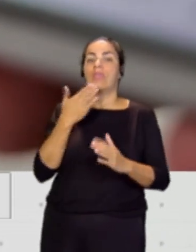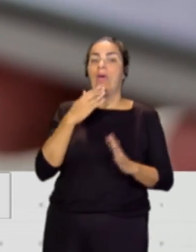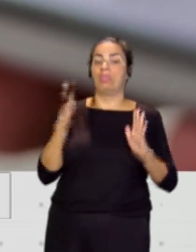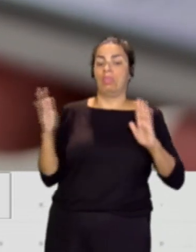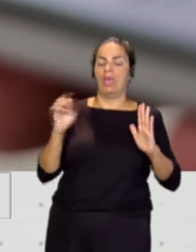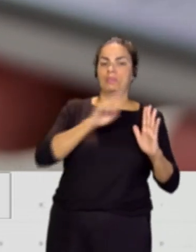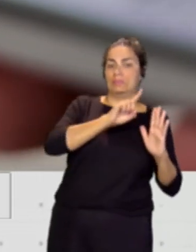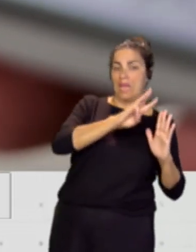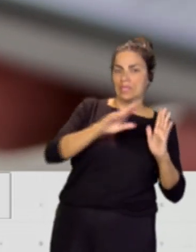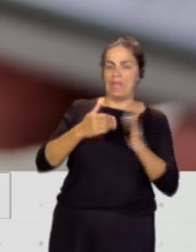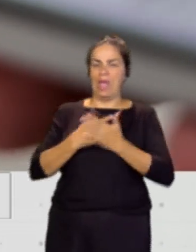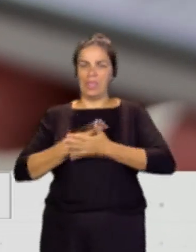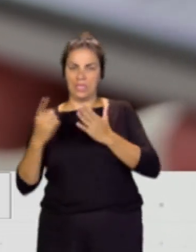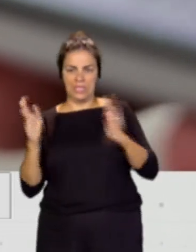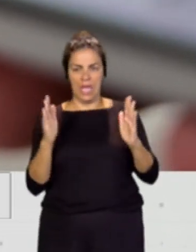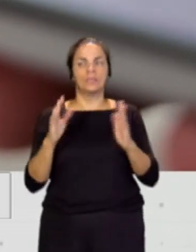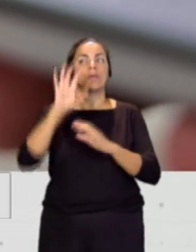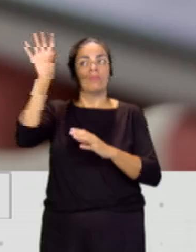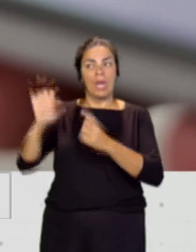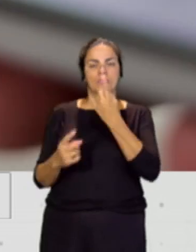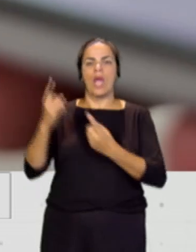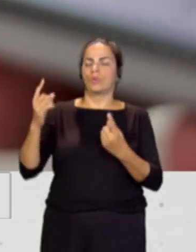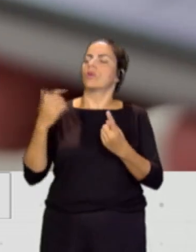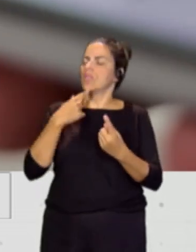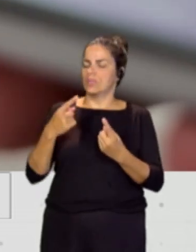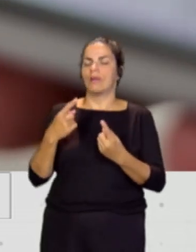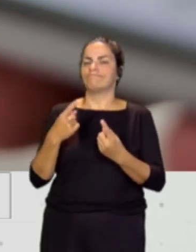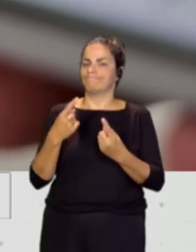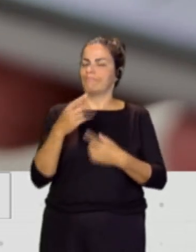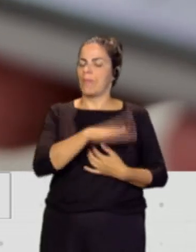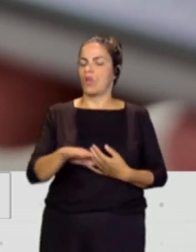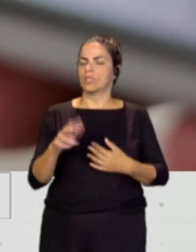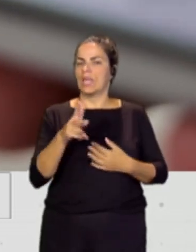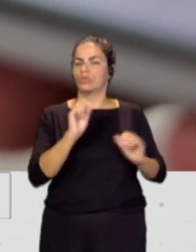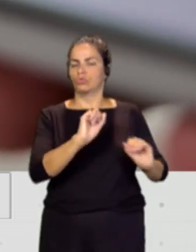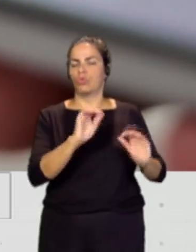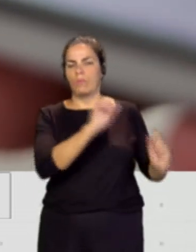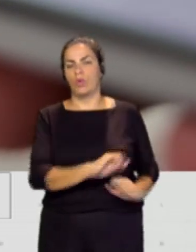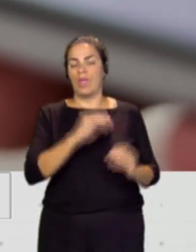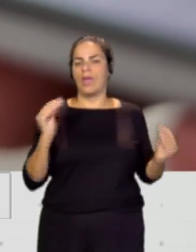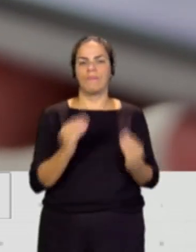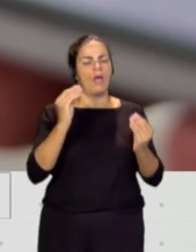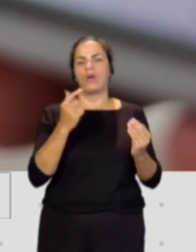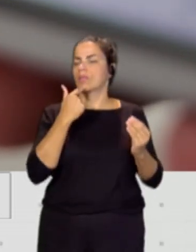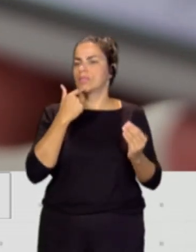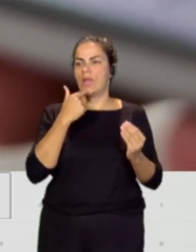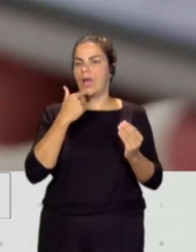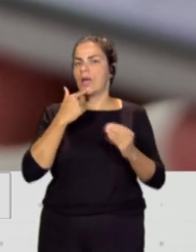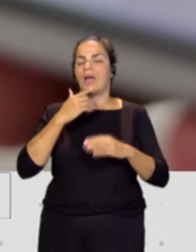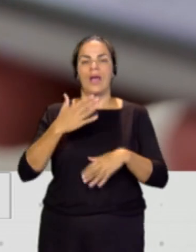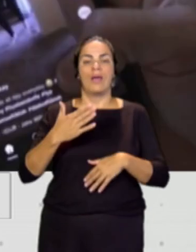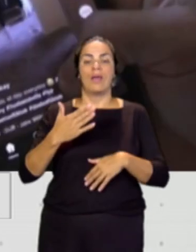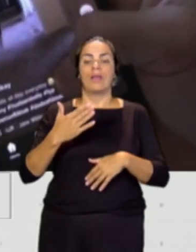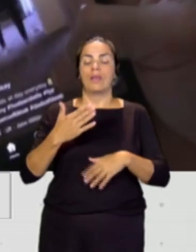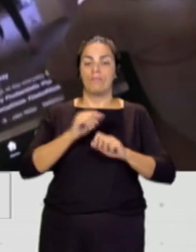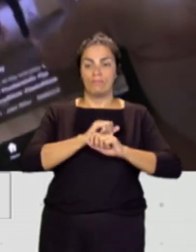años y algunos países ya contemplaban para una mayor protección de los derechos de los menores que justamente no se pudieran abrir una cuenta en